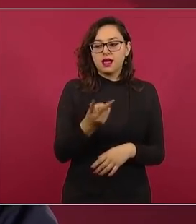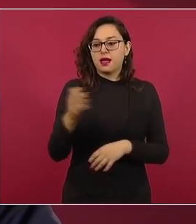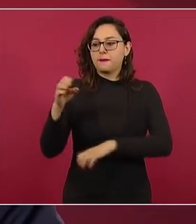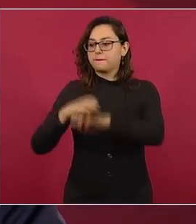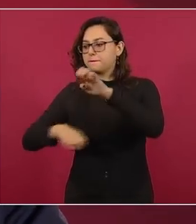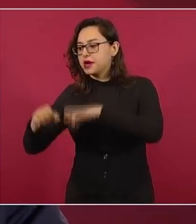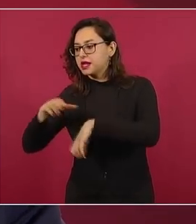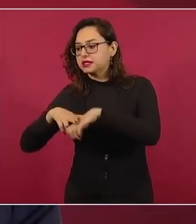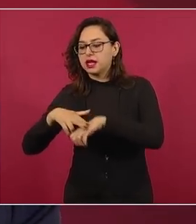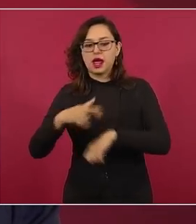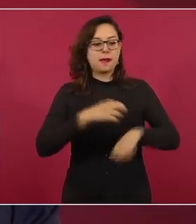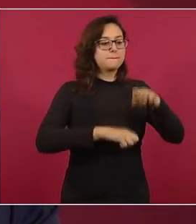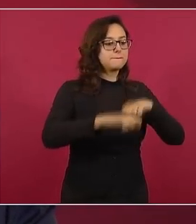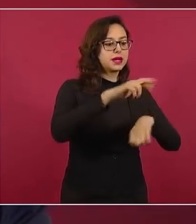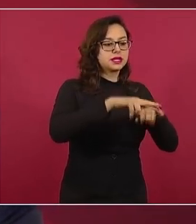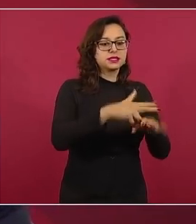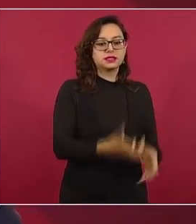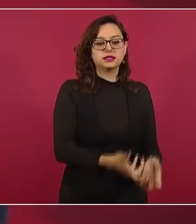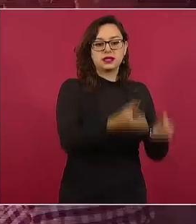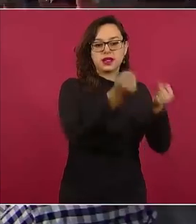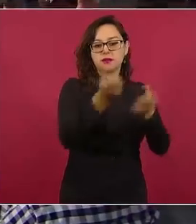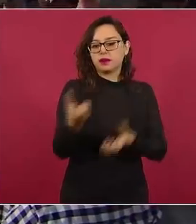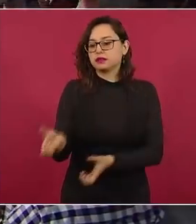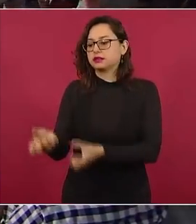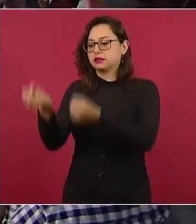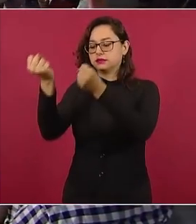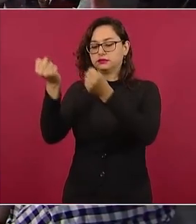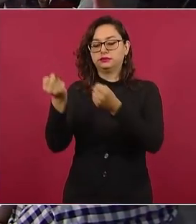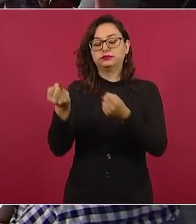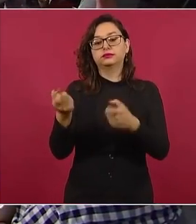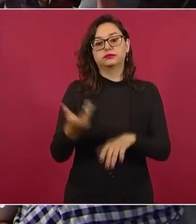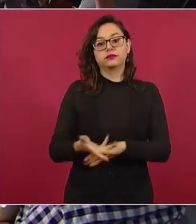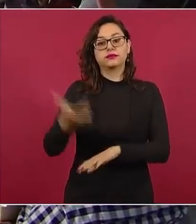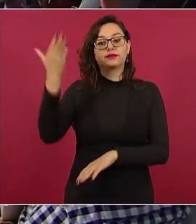los gobiernos anteriores